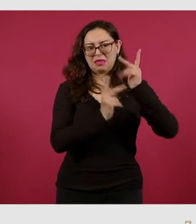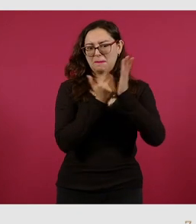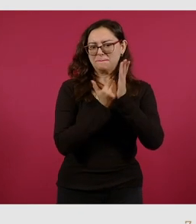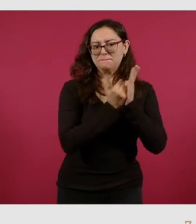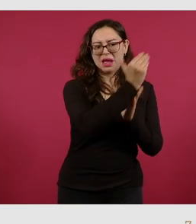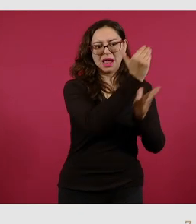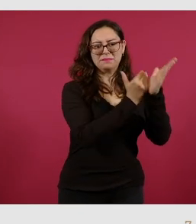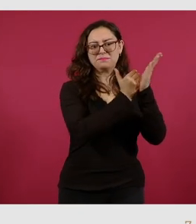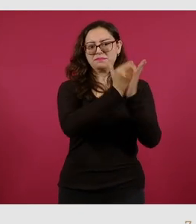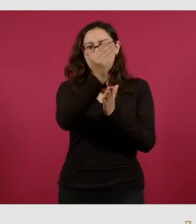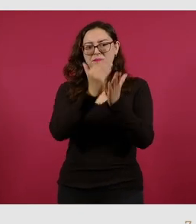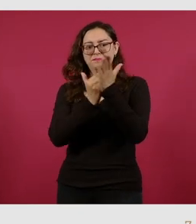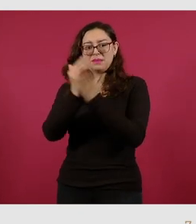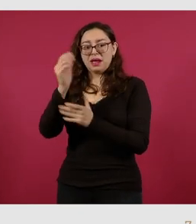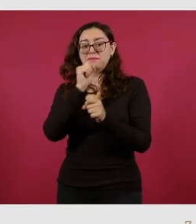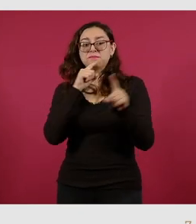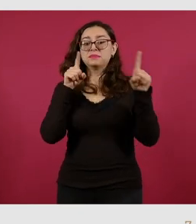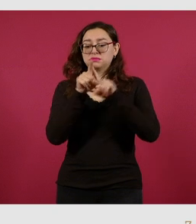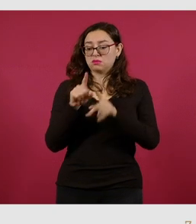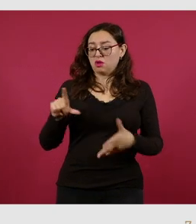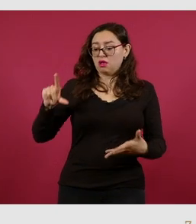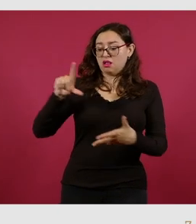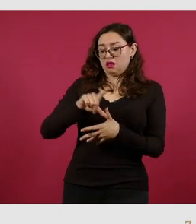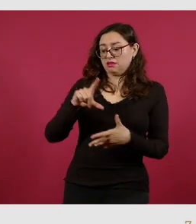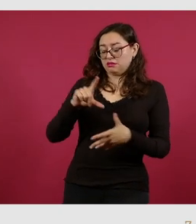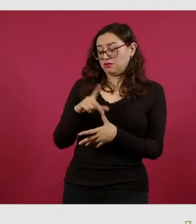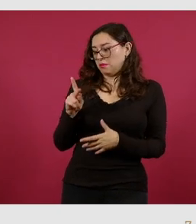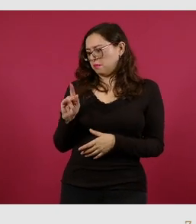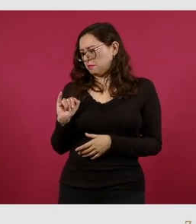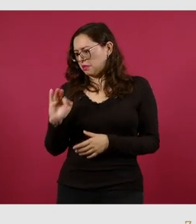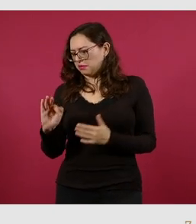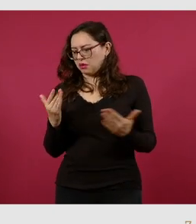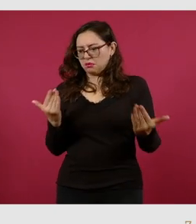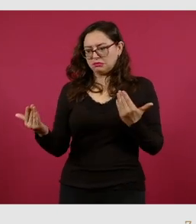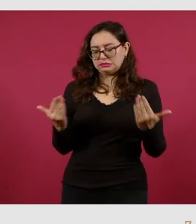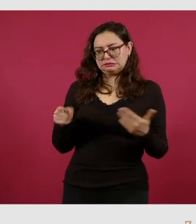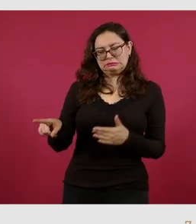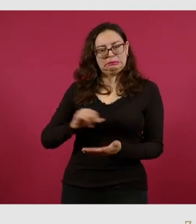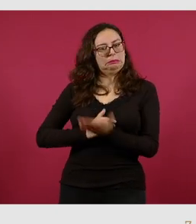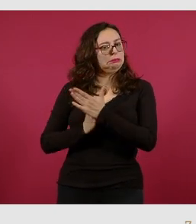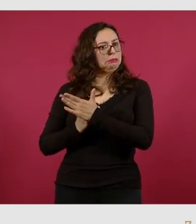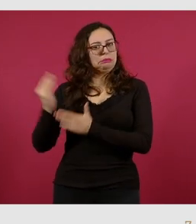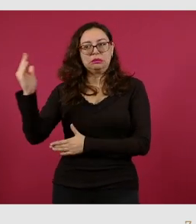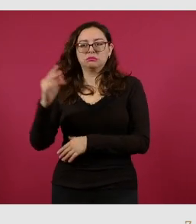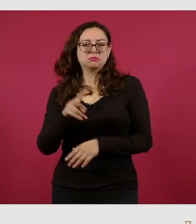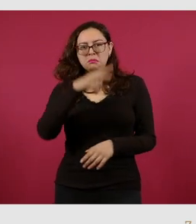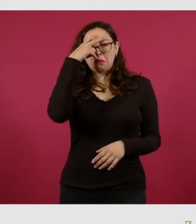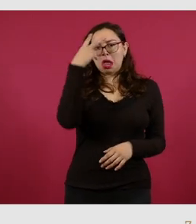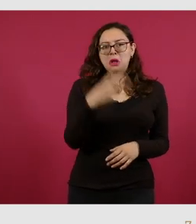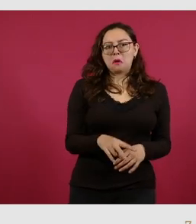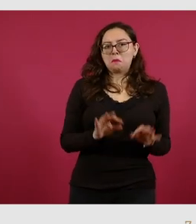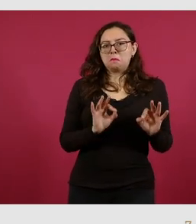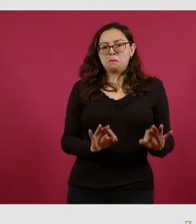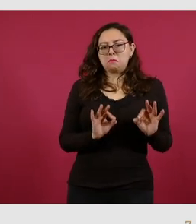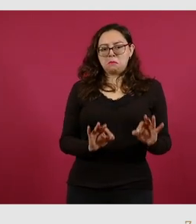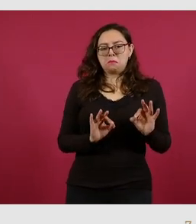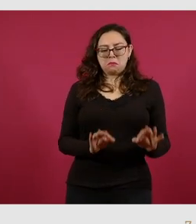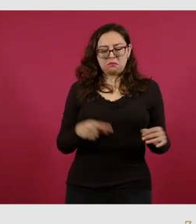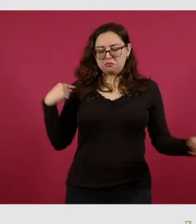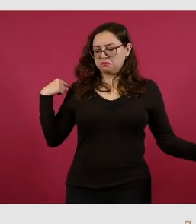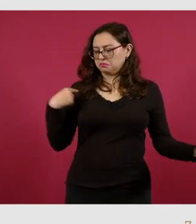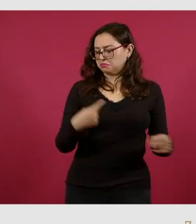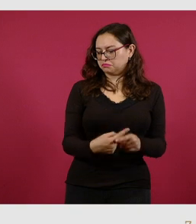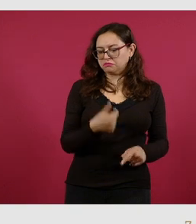con países de Latinoamérica. México al cierre de septiembre, del 30 de septiembre del 2024, el cierre de esta